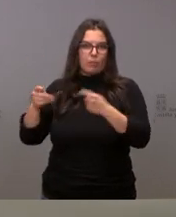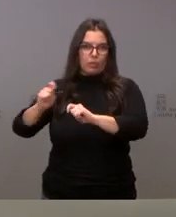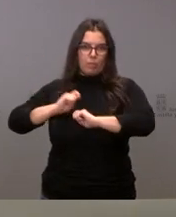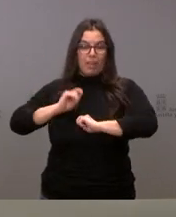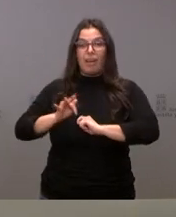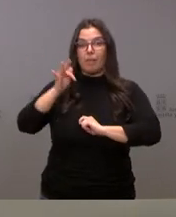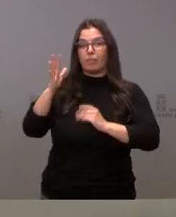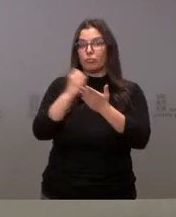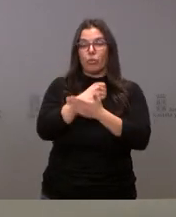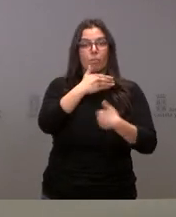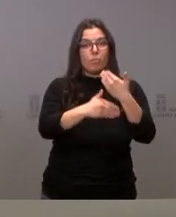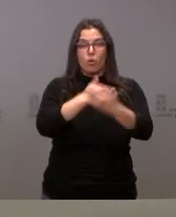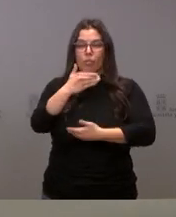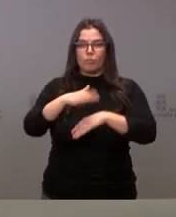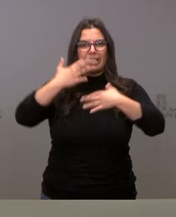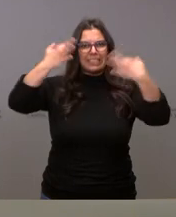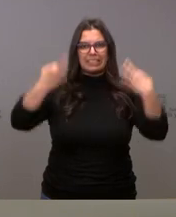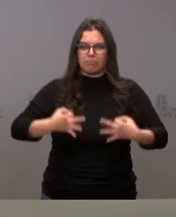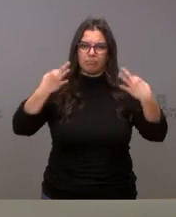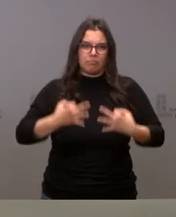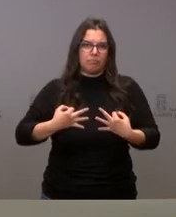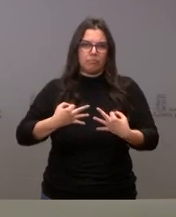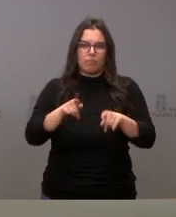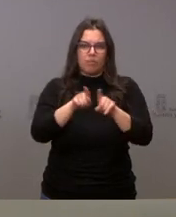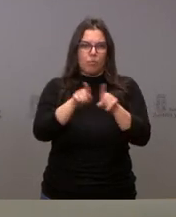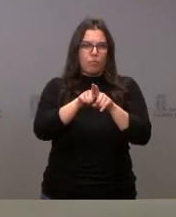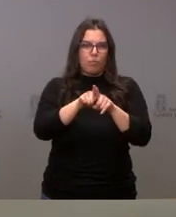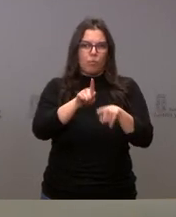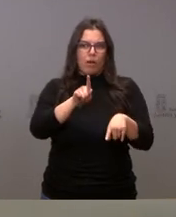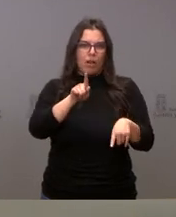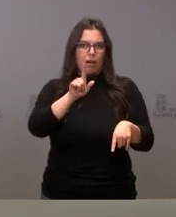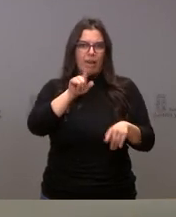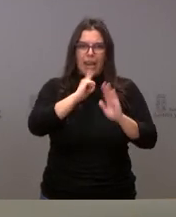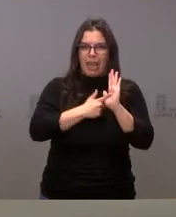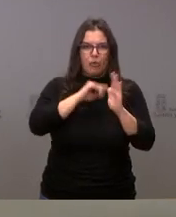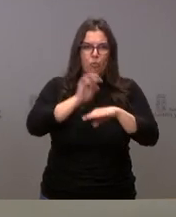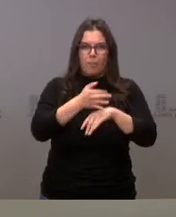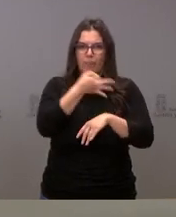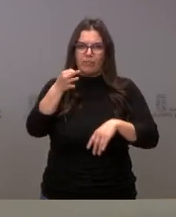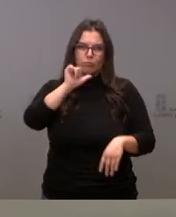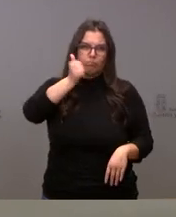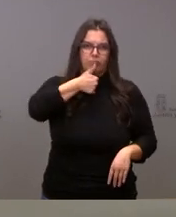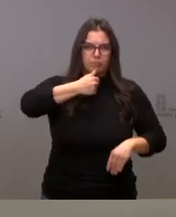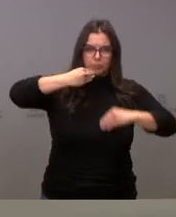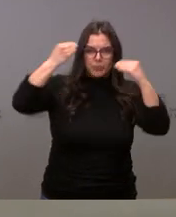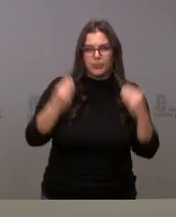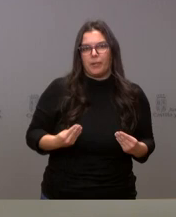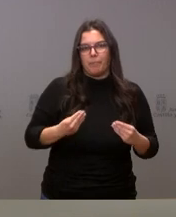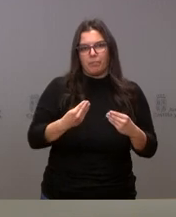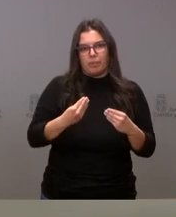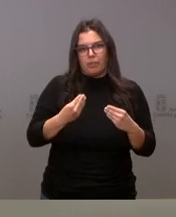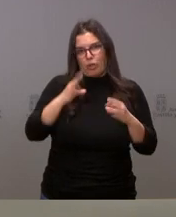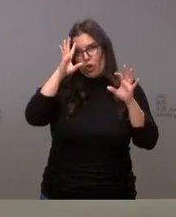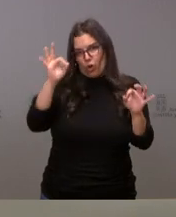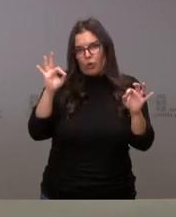todo ello en un proceso que garantiza plenamente todas las previsiones de la ley para asegurar evidentemente la total